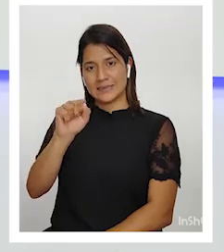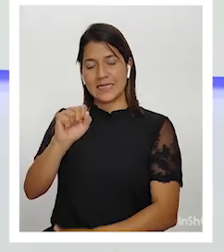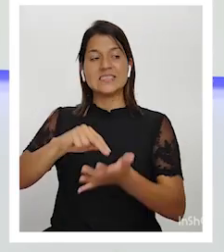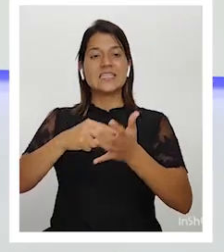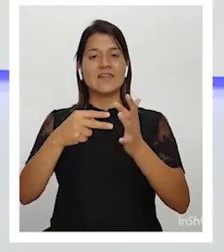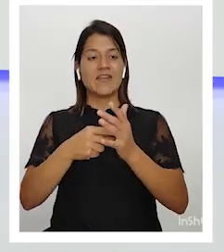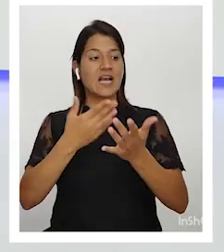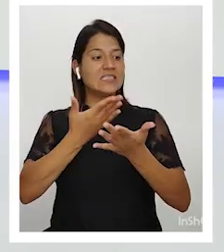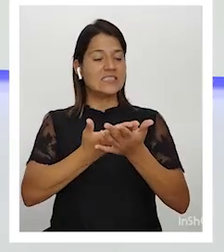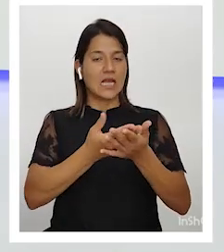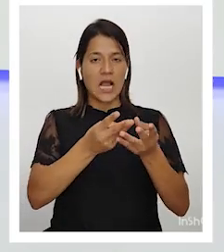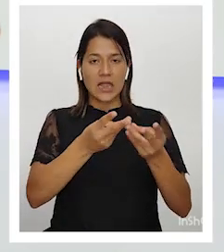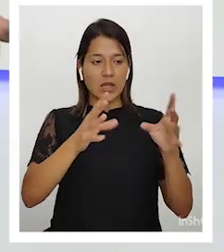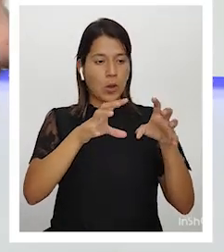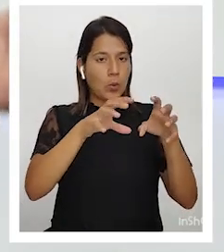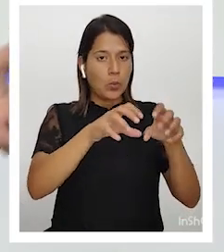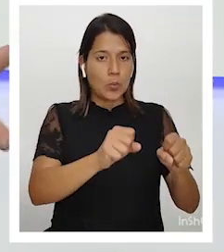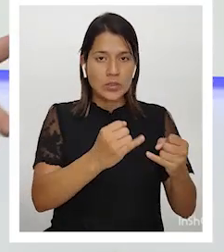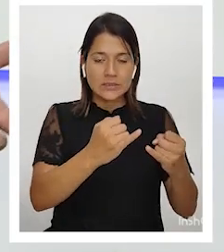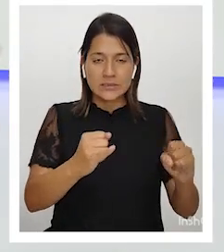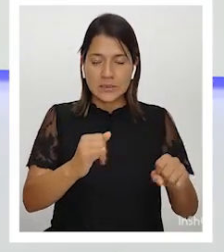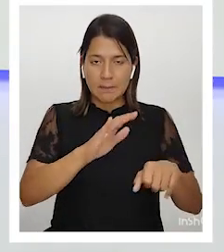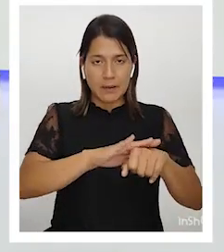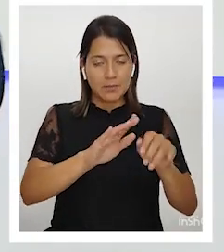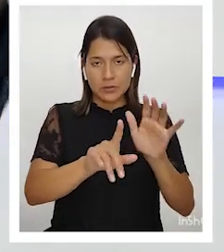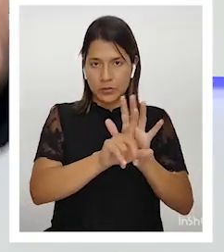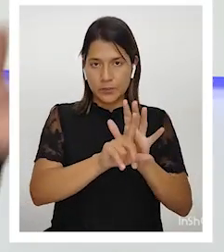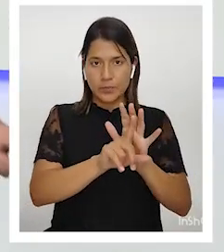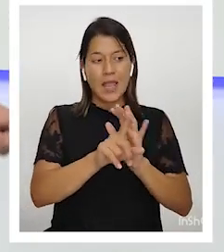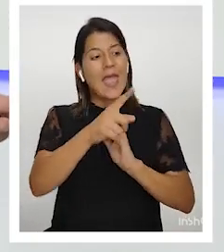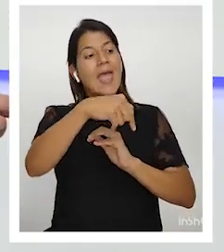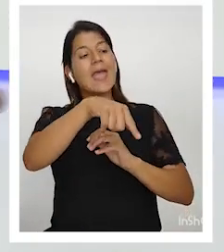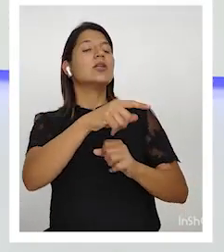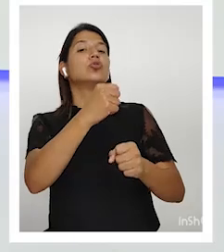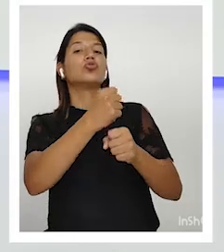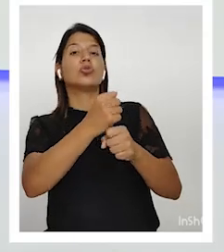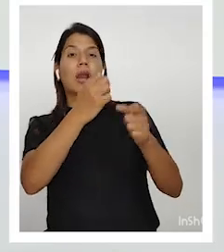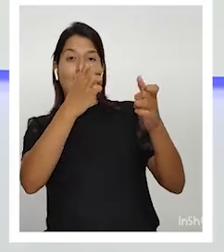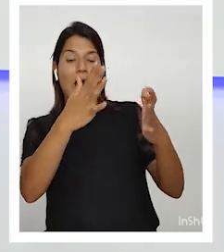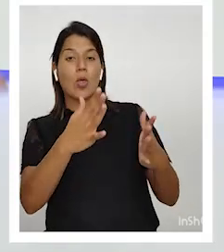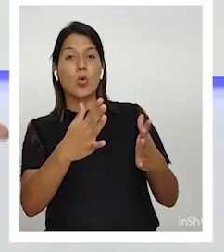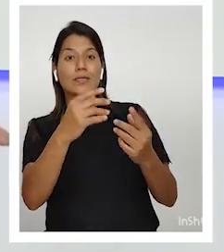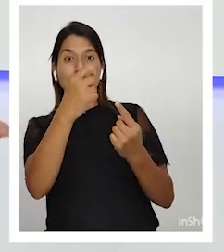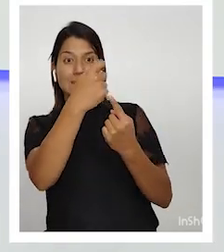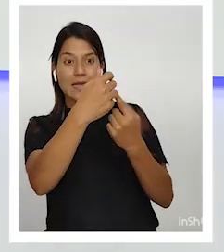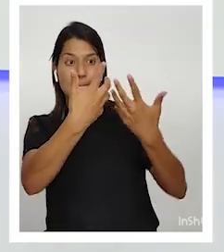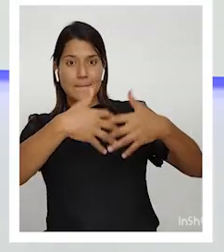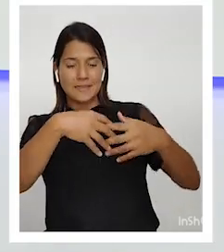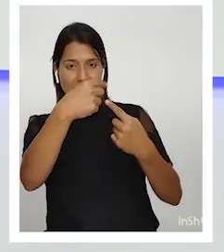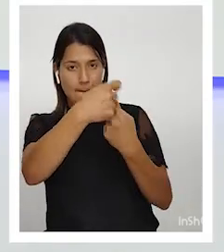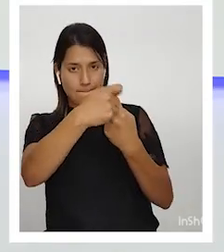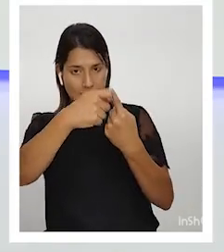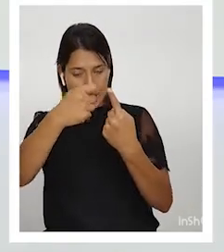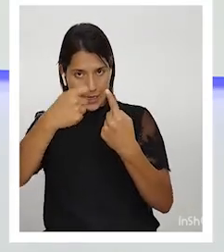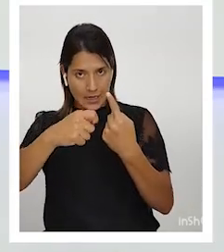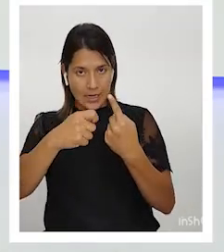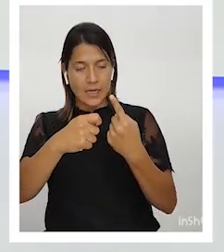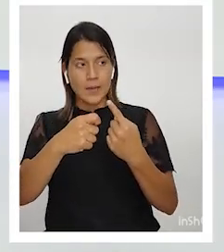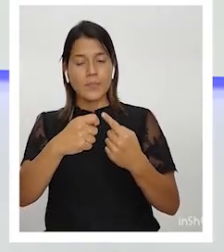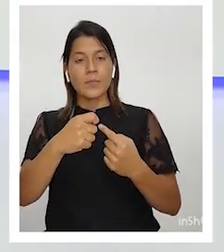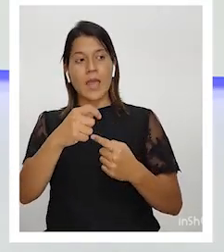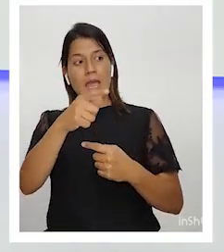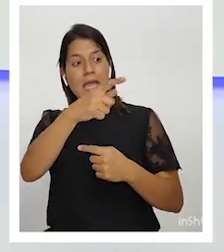trabajadores de bananeras, de la United Fruit Company, eran gente de la zona, no eran, como